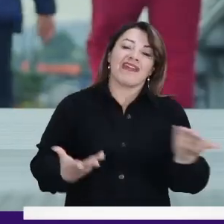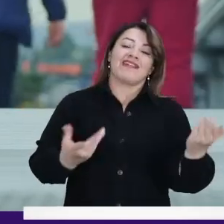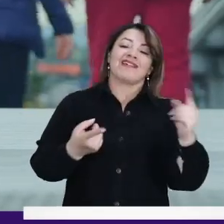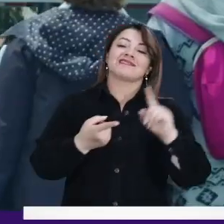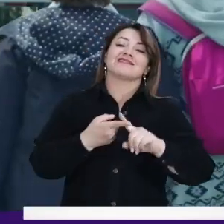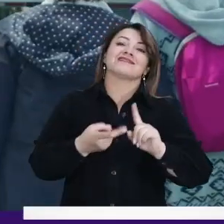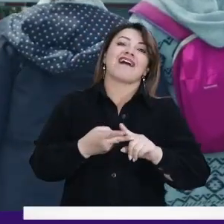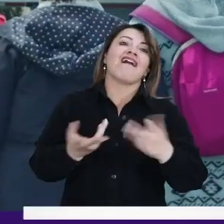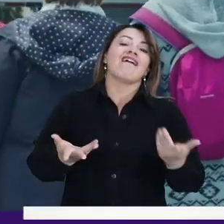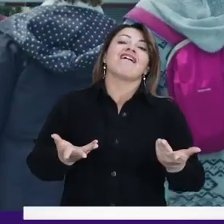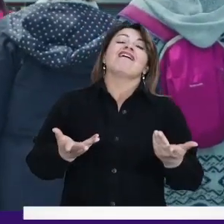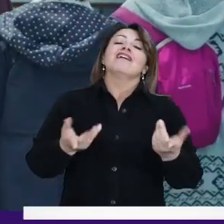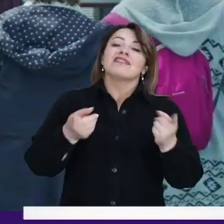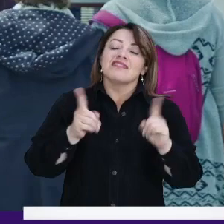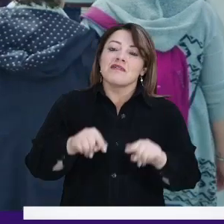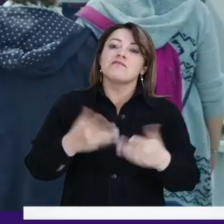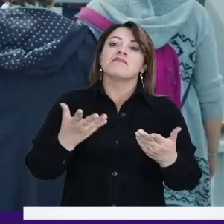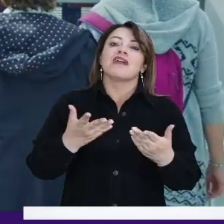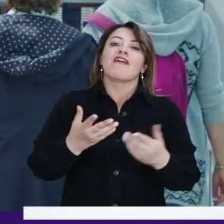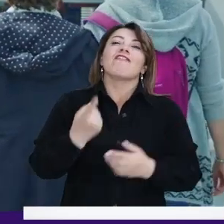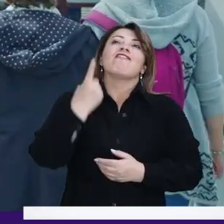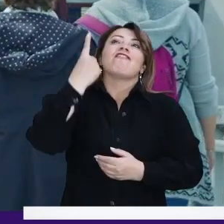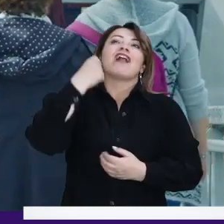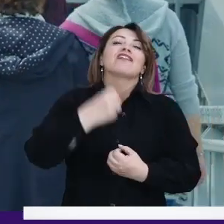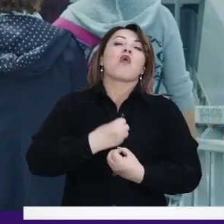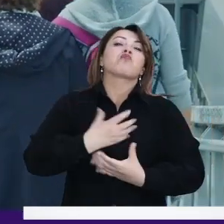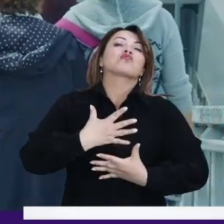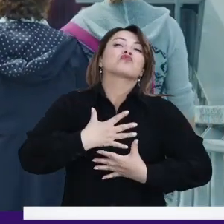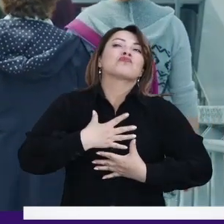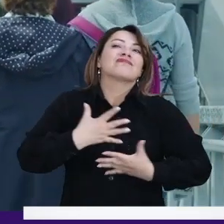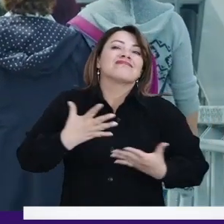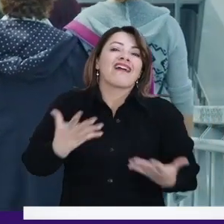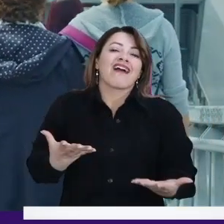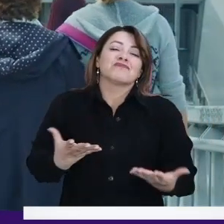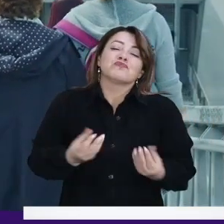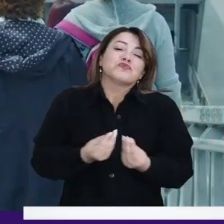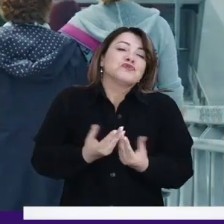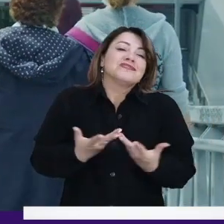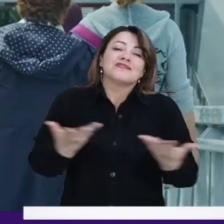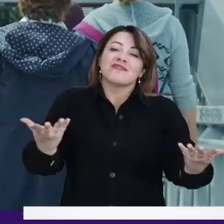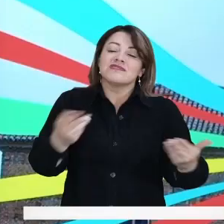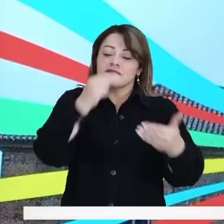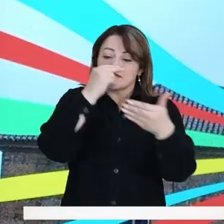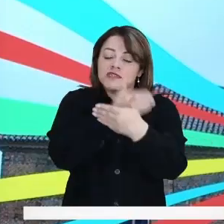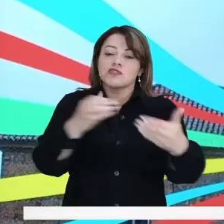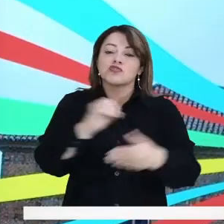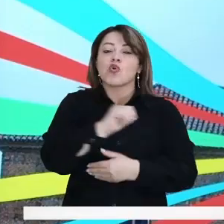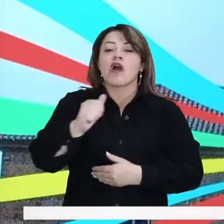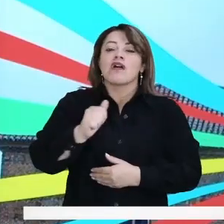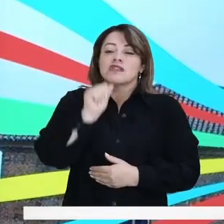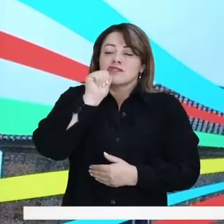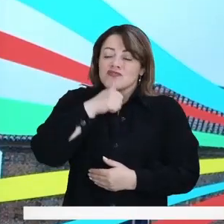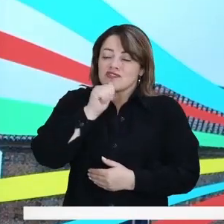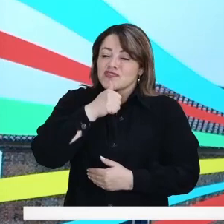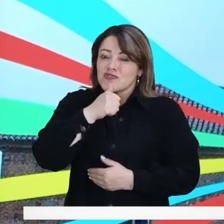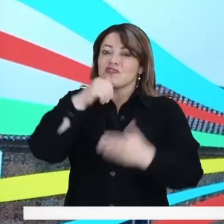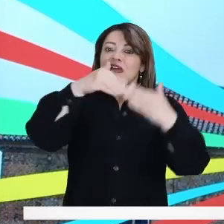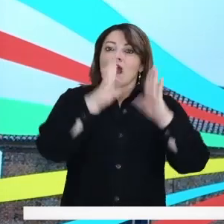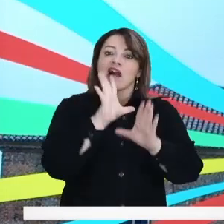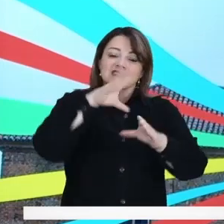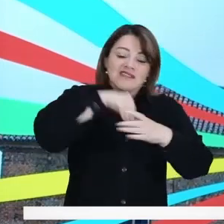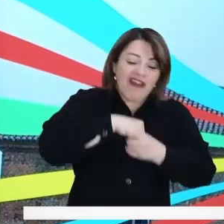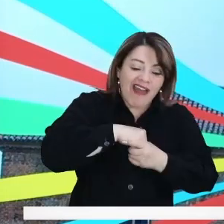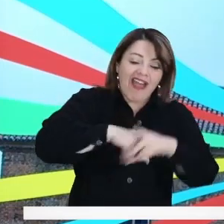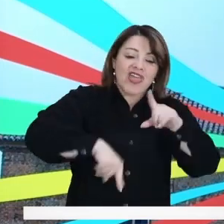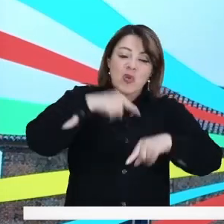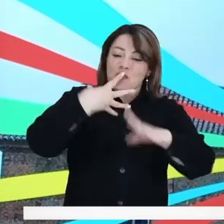falta, digamos, de oportunidades para muchos. Y por lo tanto, niños y niñas sufrieron también el